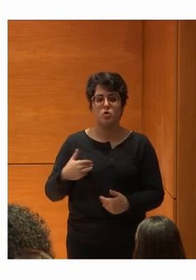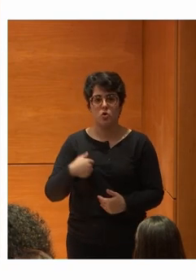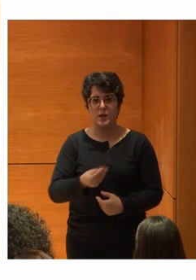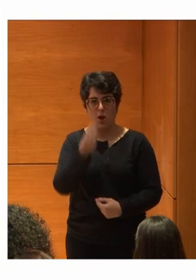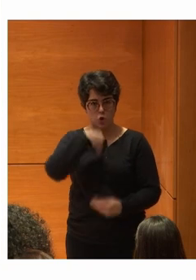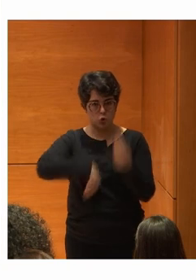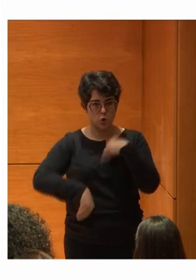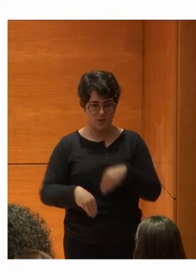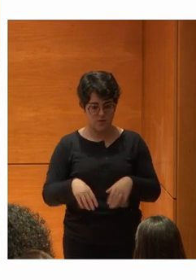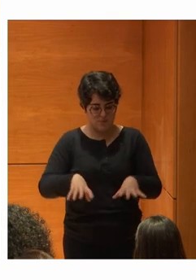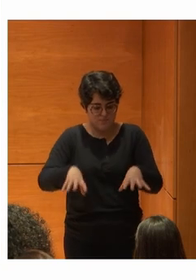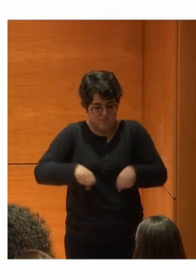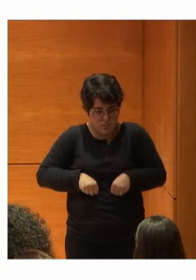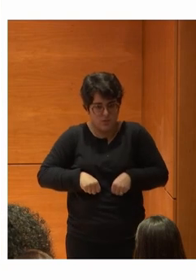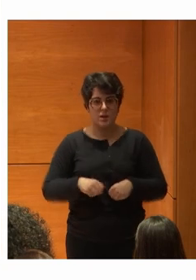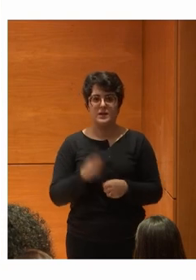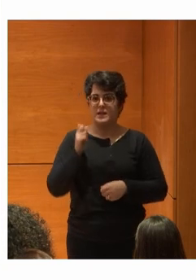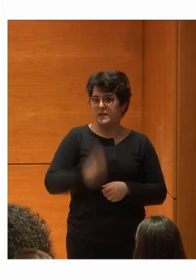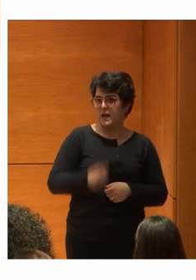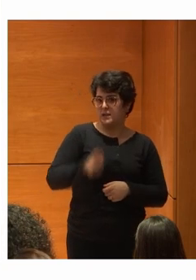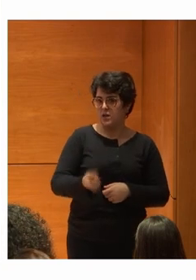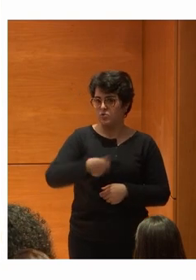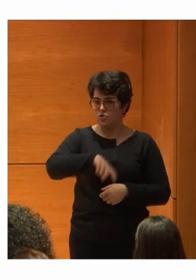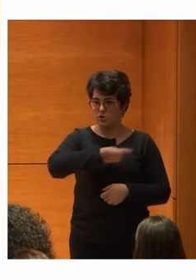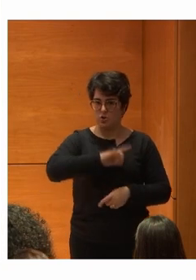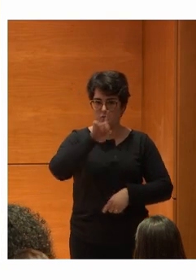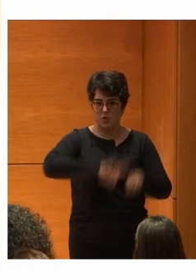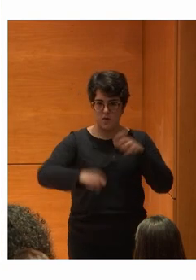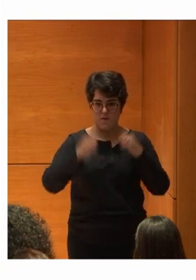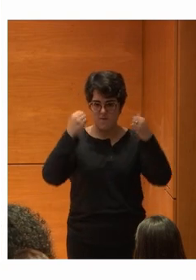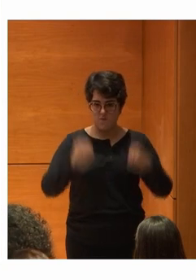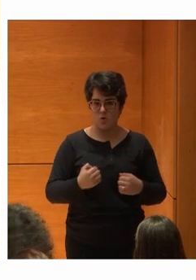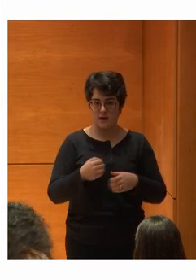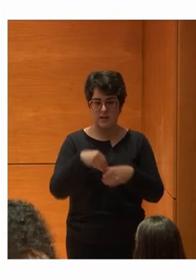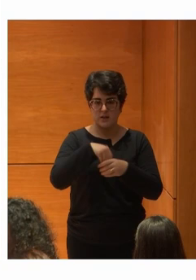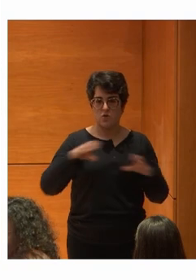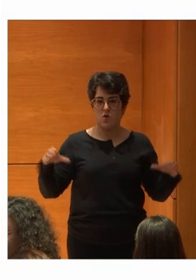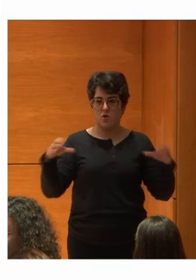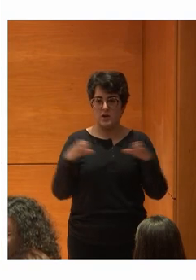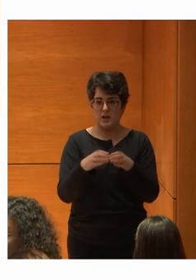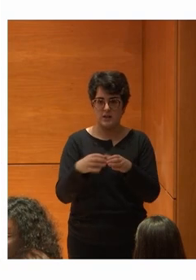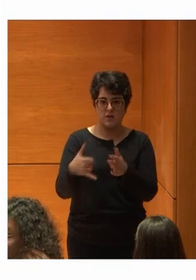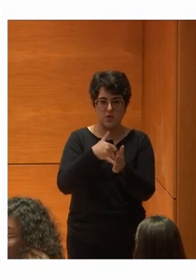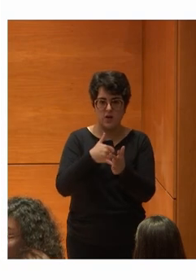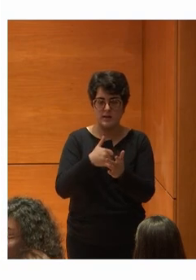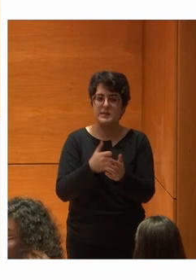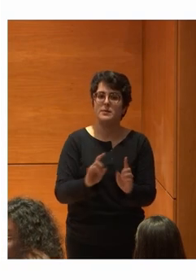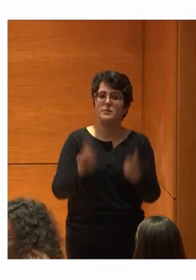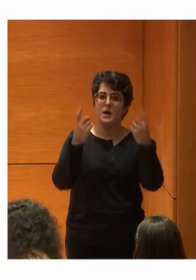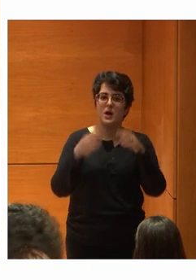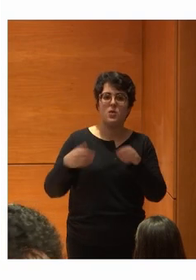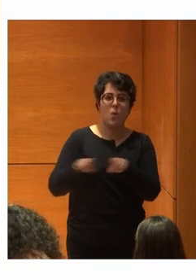consumidores? Que muchas veces Tenemos muchos problemas Los colectivos Más vulnerables Como